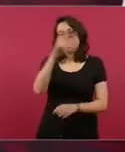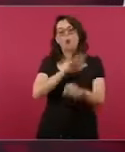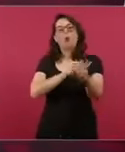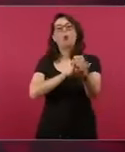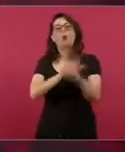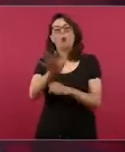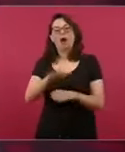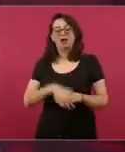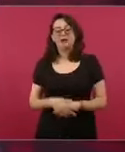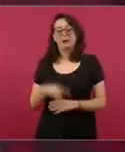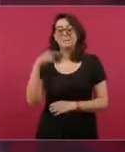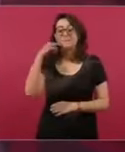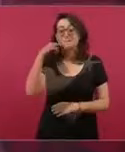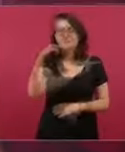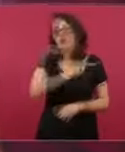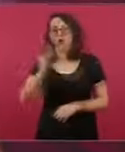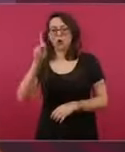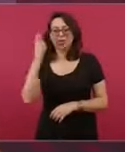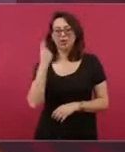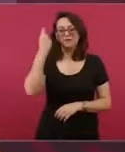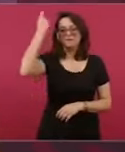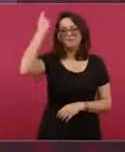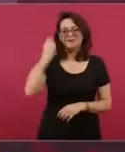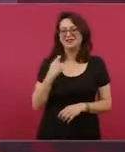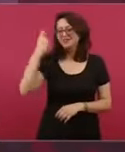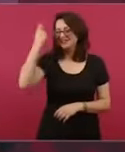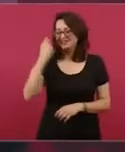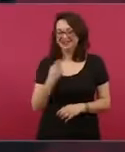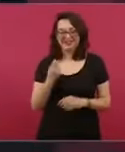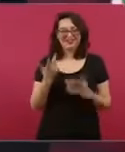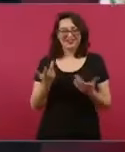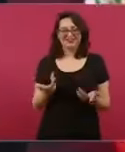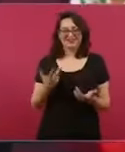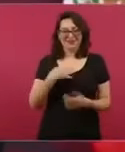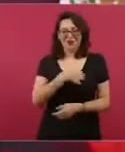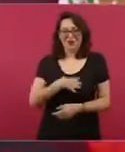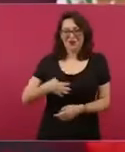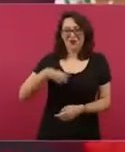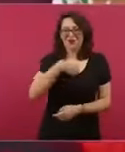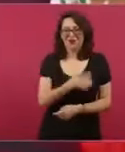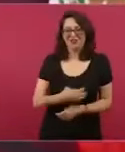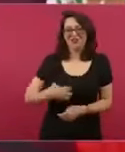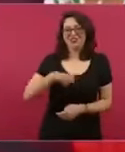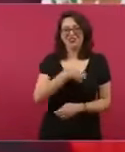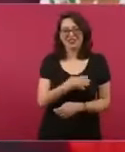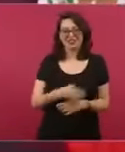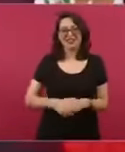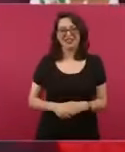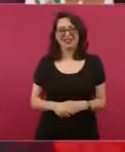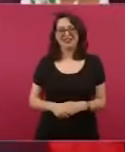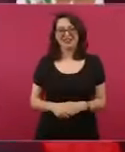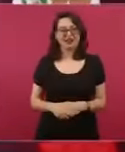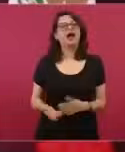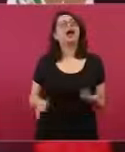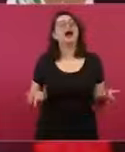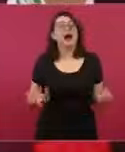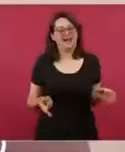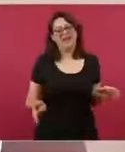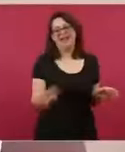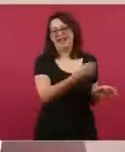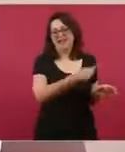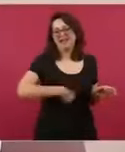la hipocresía. Estos oportunistas, conservadores, corruptos,